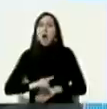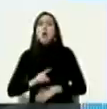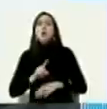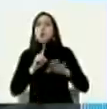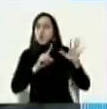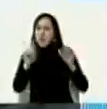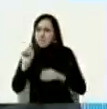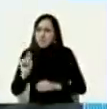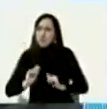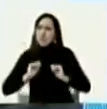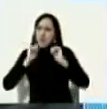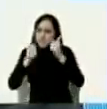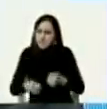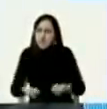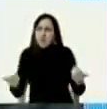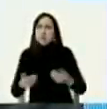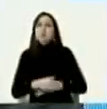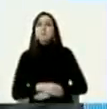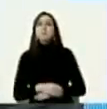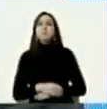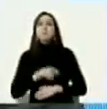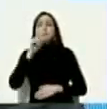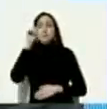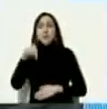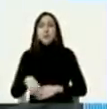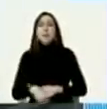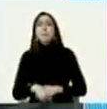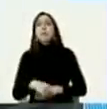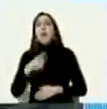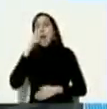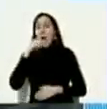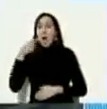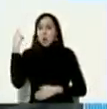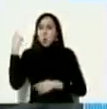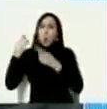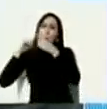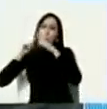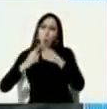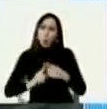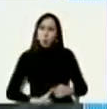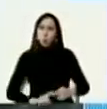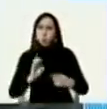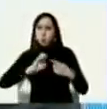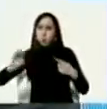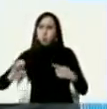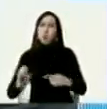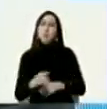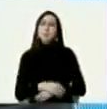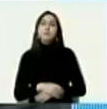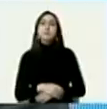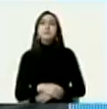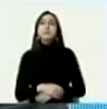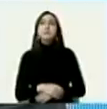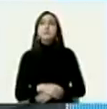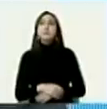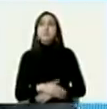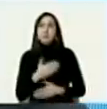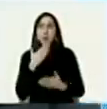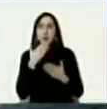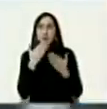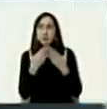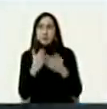e incluso cifras de 2020 y 2019 que quedaron pendientes gracias